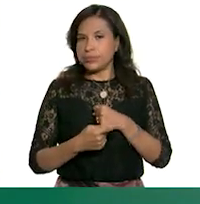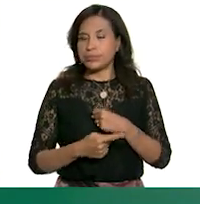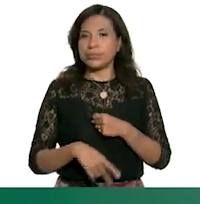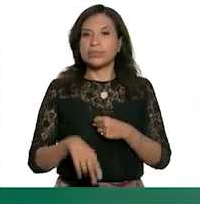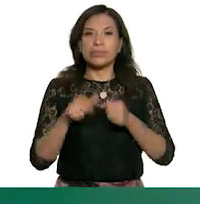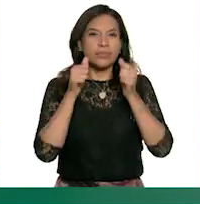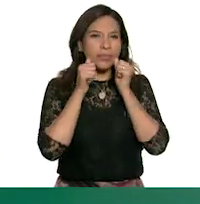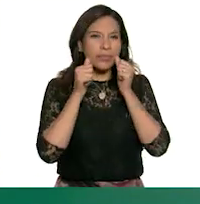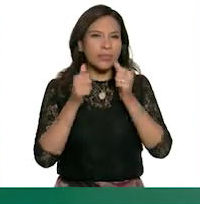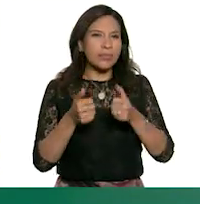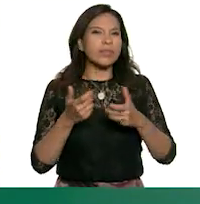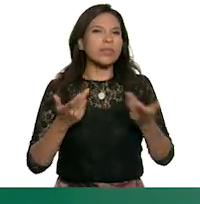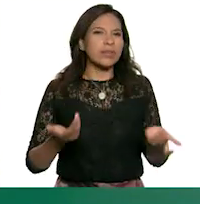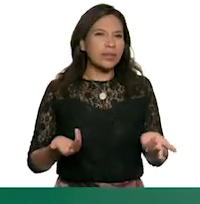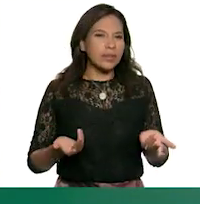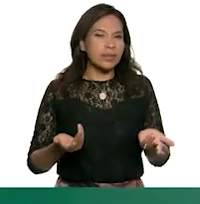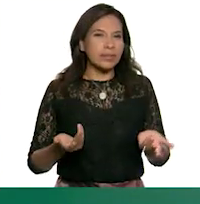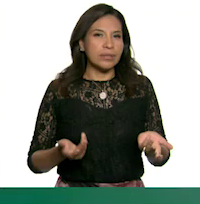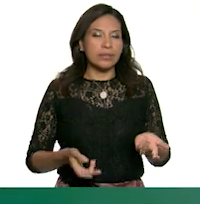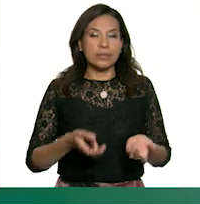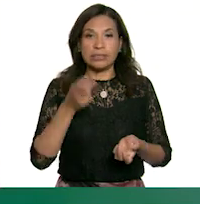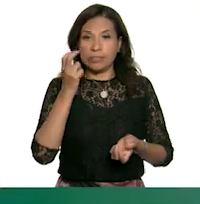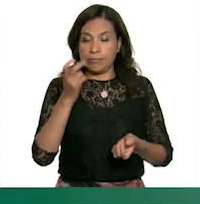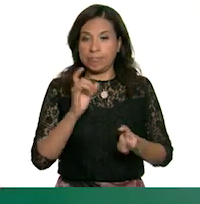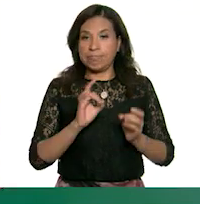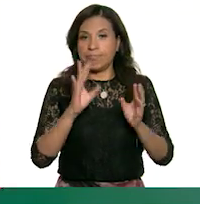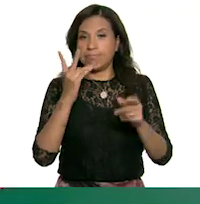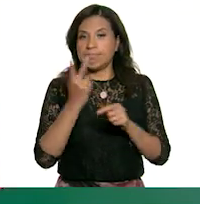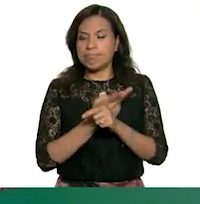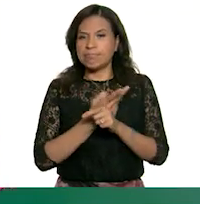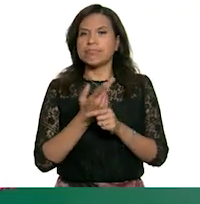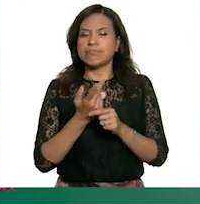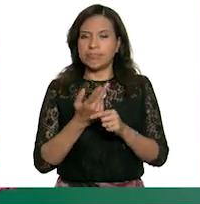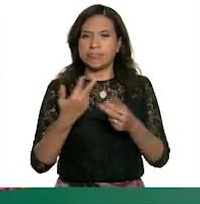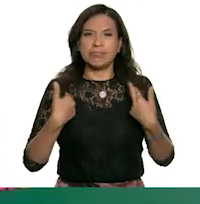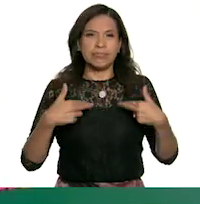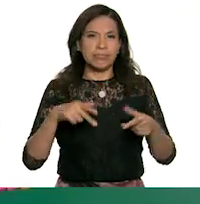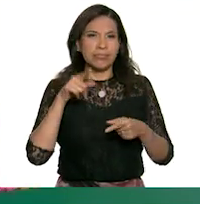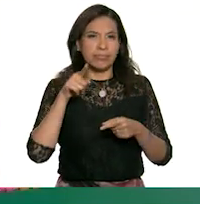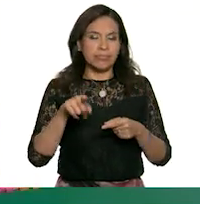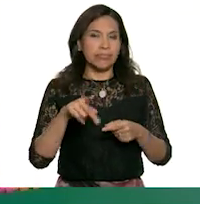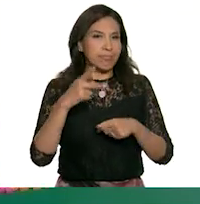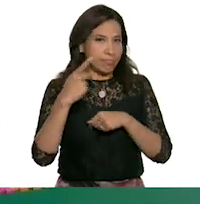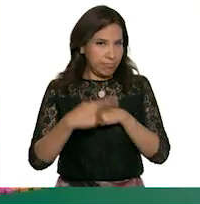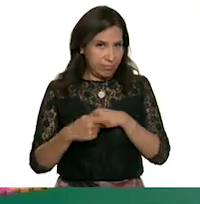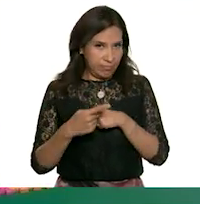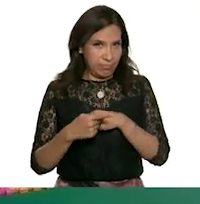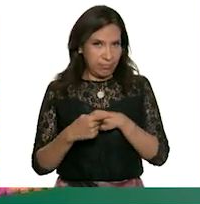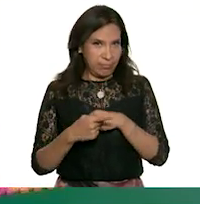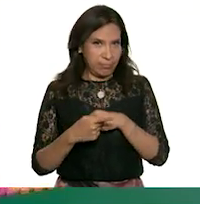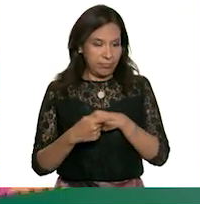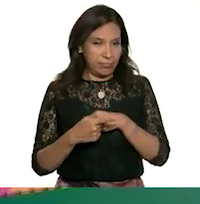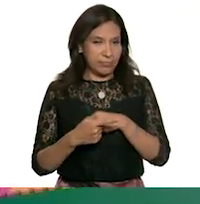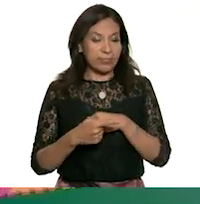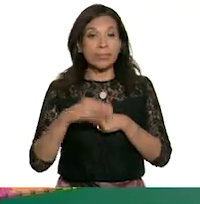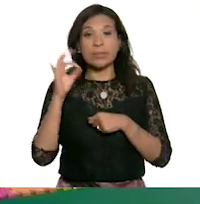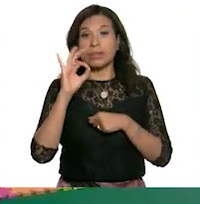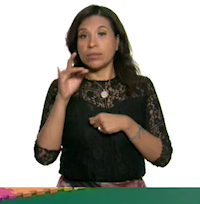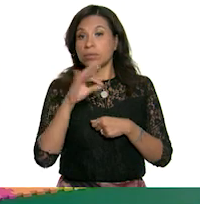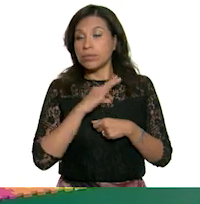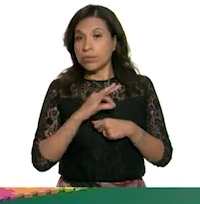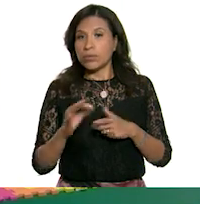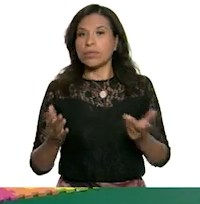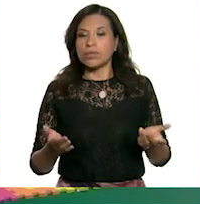Toma en cuenta si esa amenaza representa para ti un riesgo. Y si te es